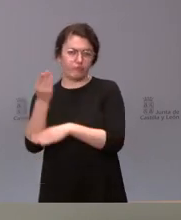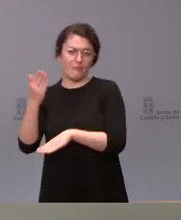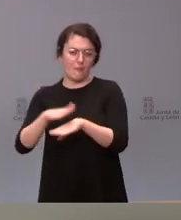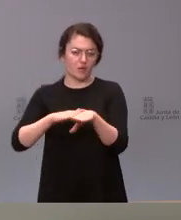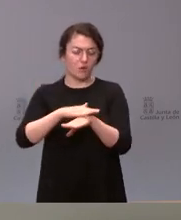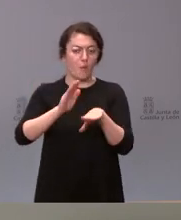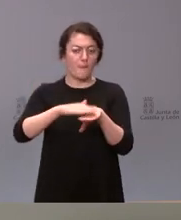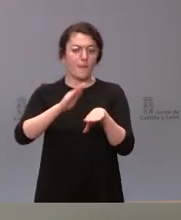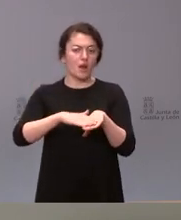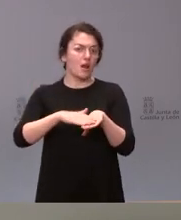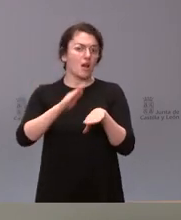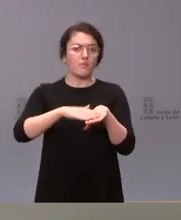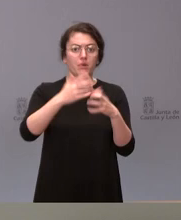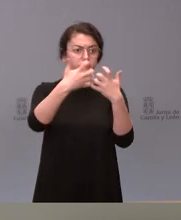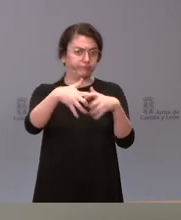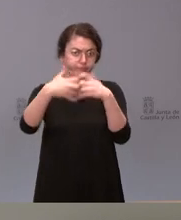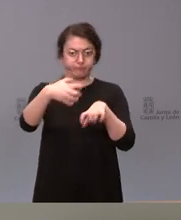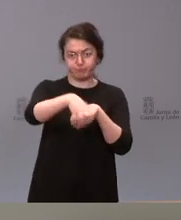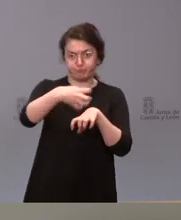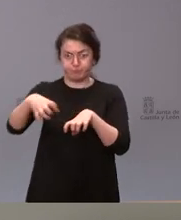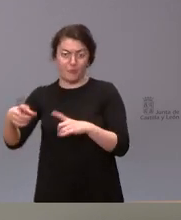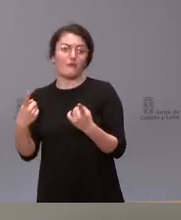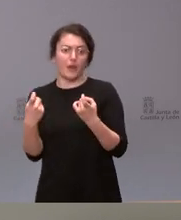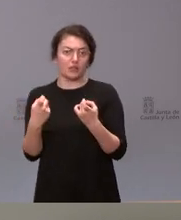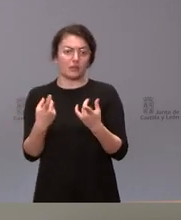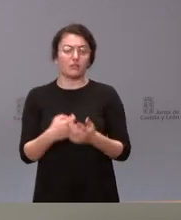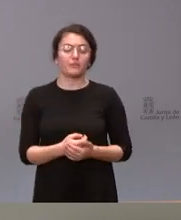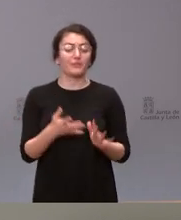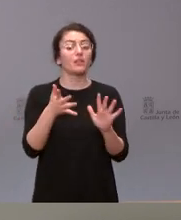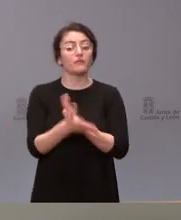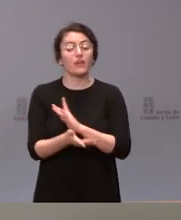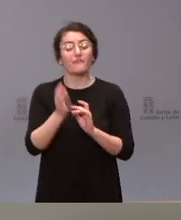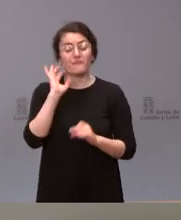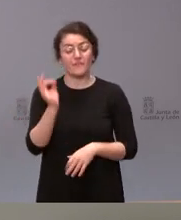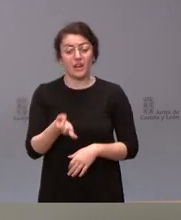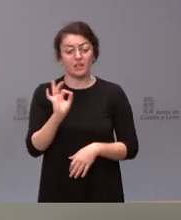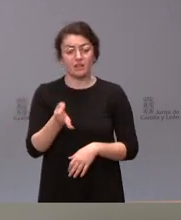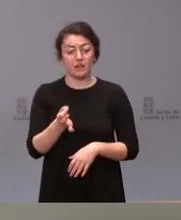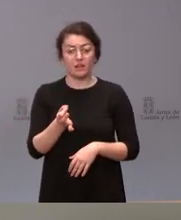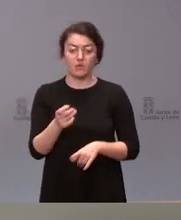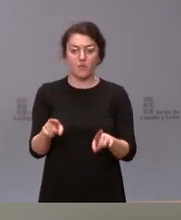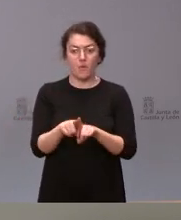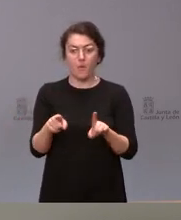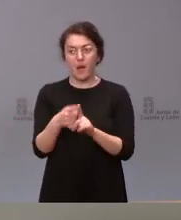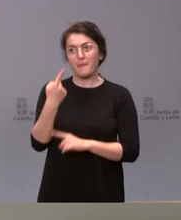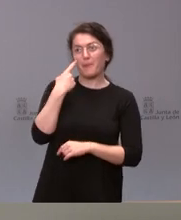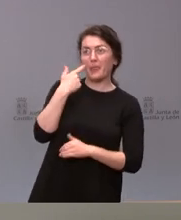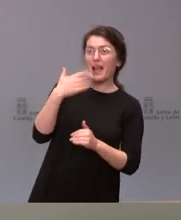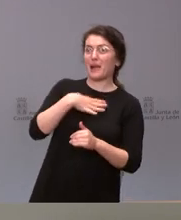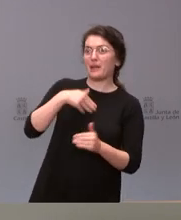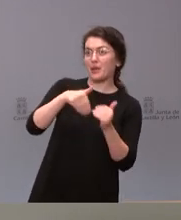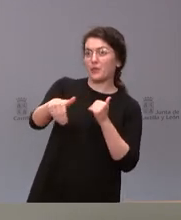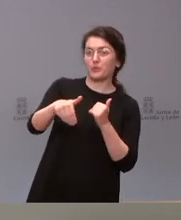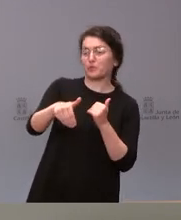industria y para el propio sector industrial y desde ese punto de vista es verdad que hacer predicciones hoy hasta la décima